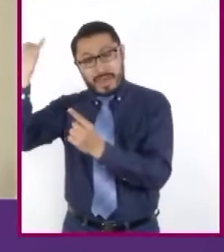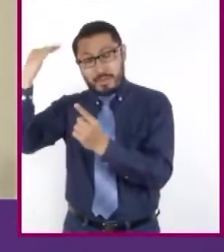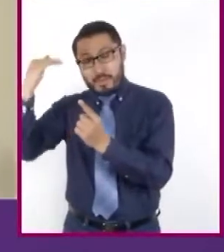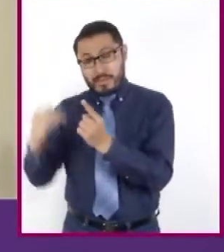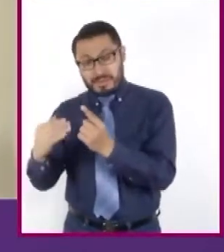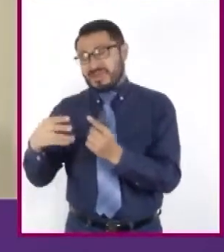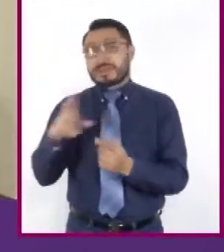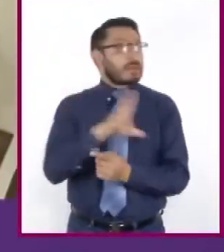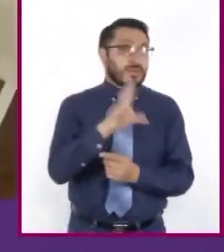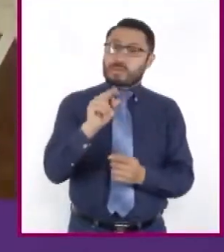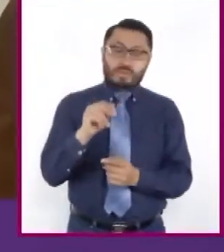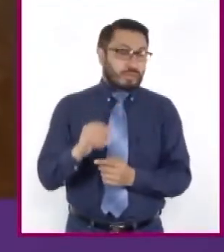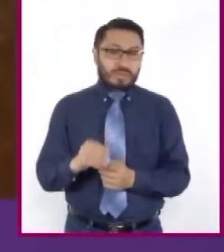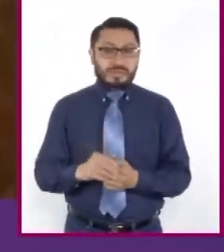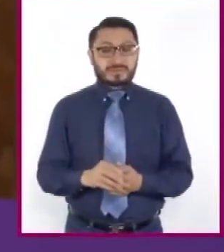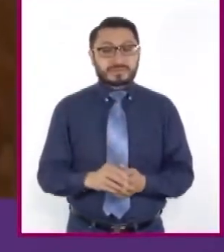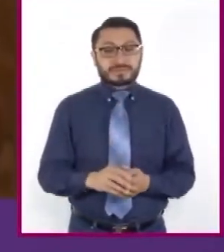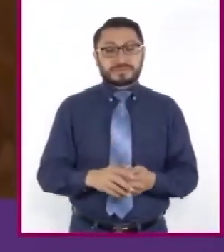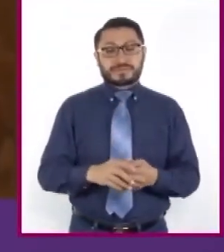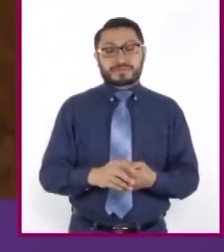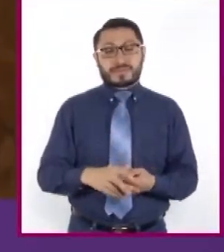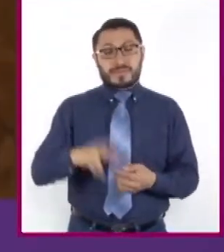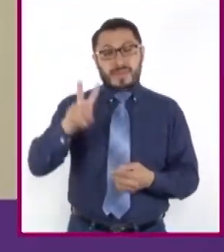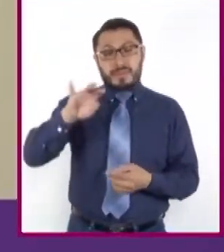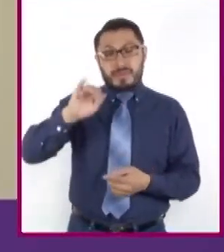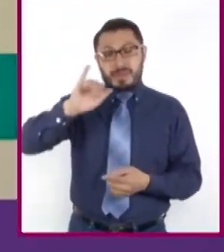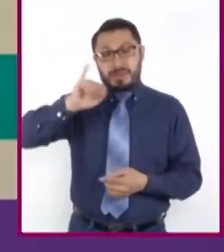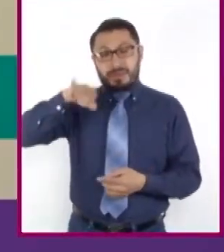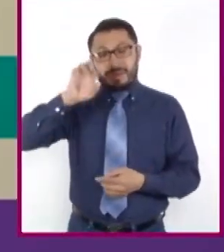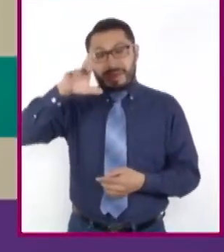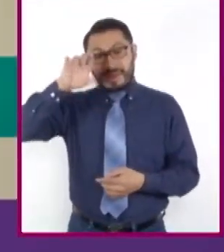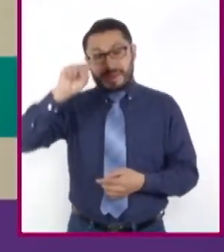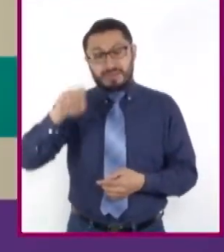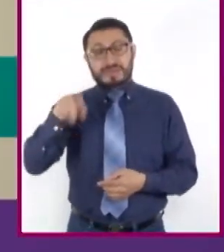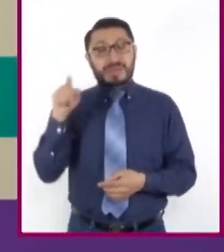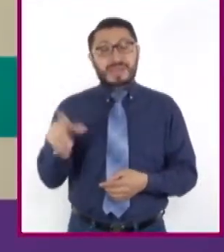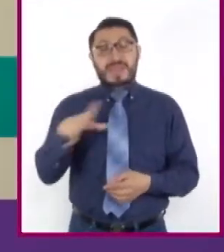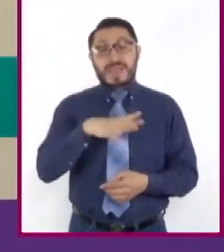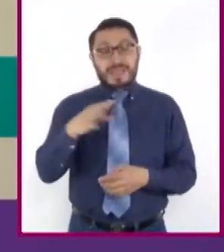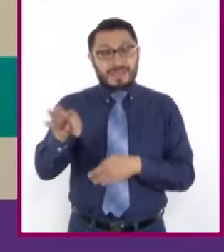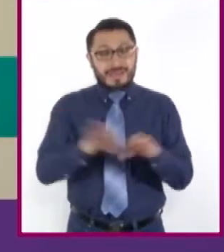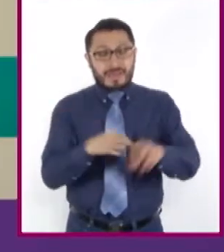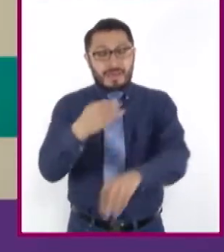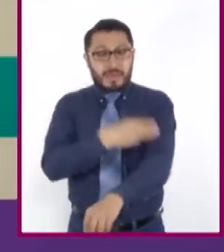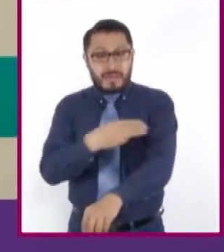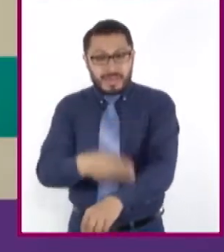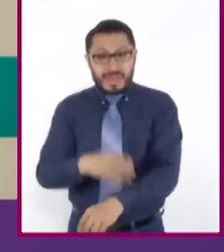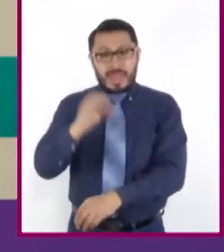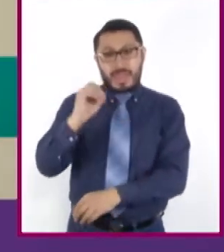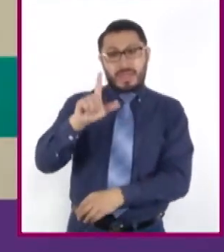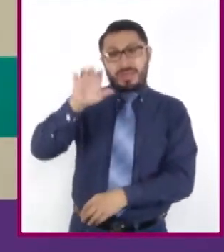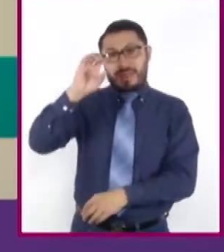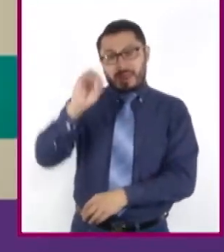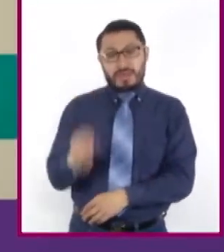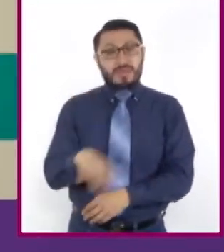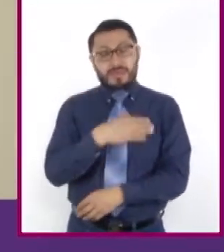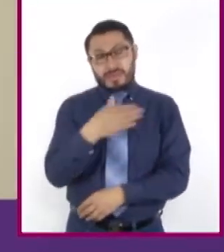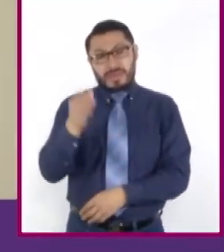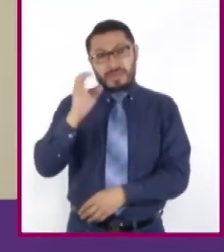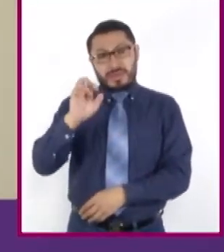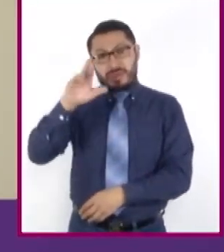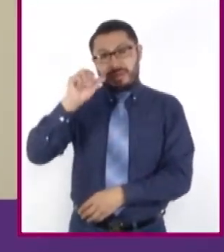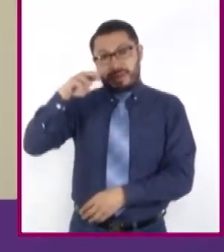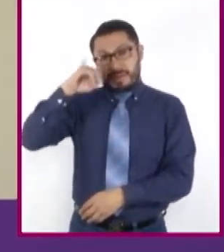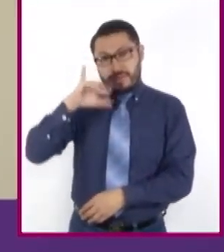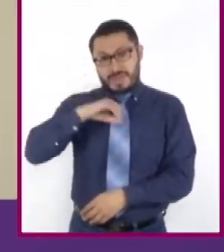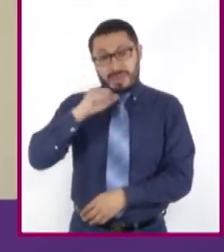Viajeros, de Irma Jiménez y Claudia Ballesteros, fue elaborada con madera, óleo y cerámica para reflejar la idea de una